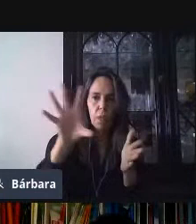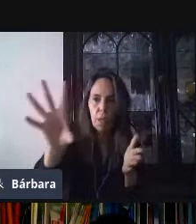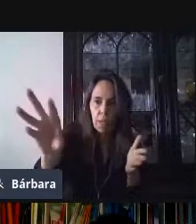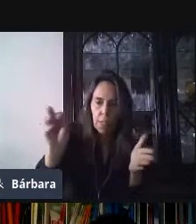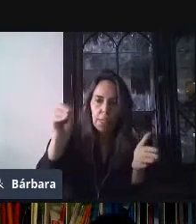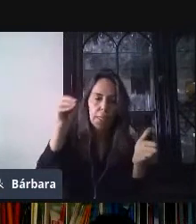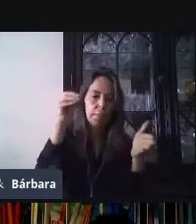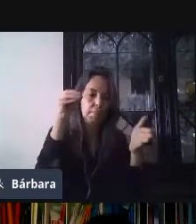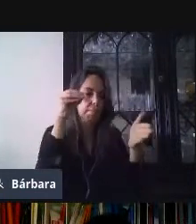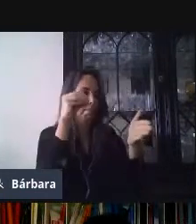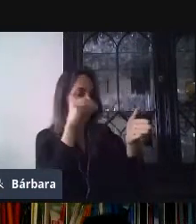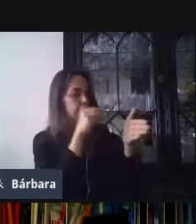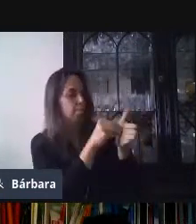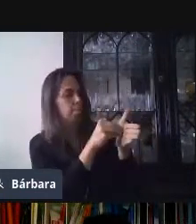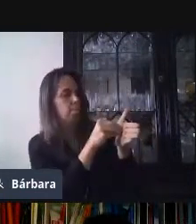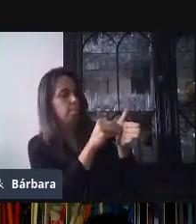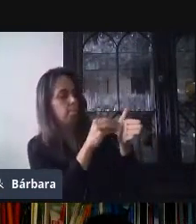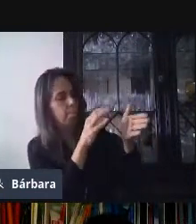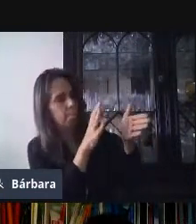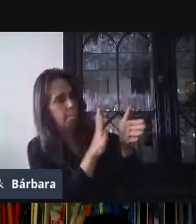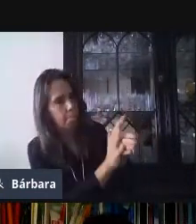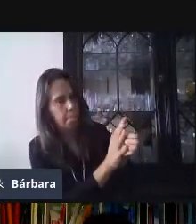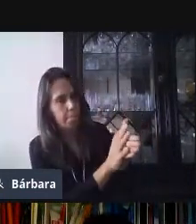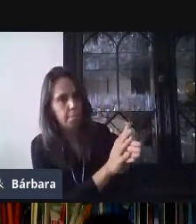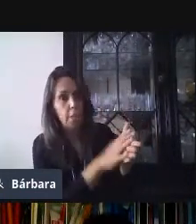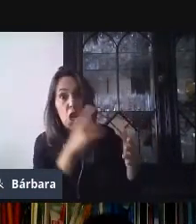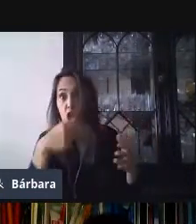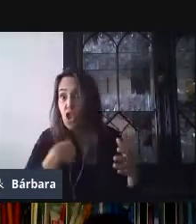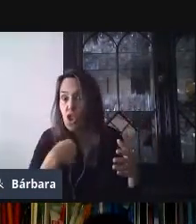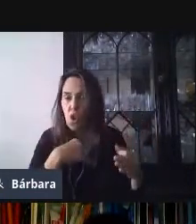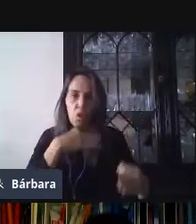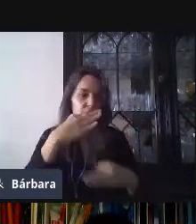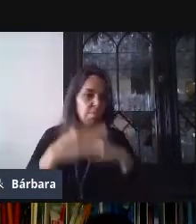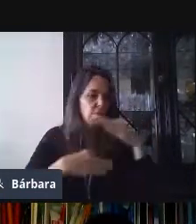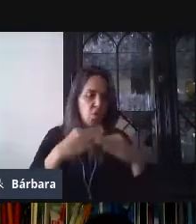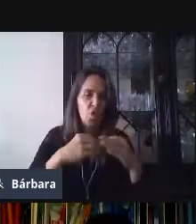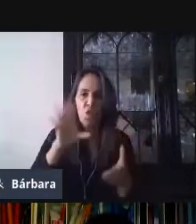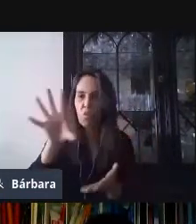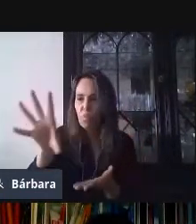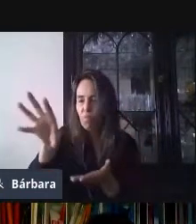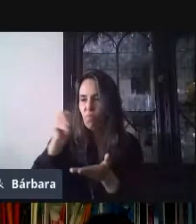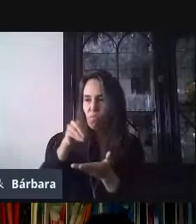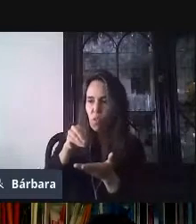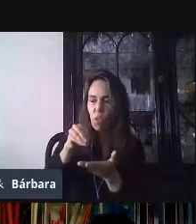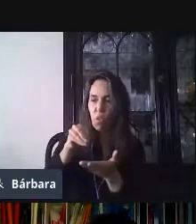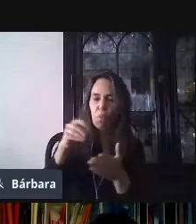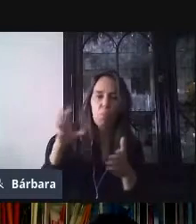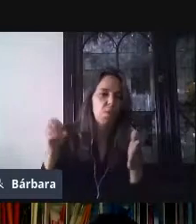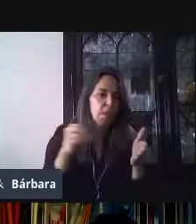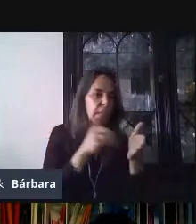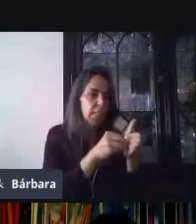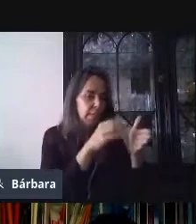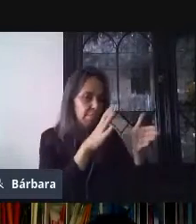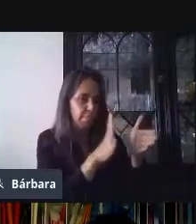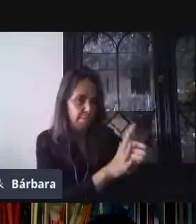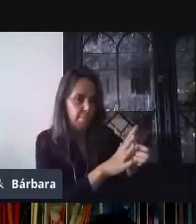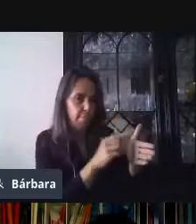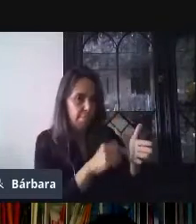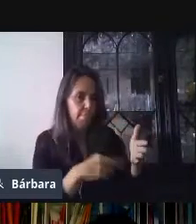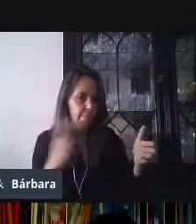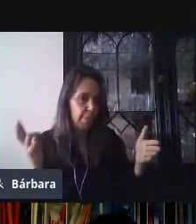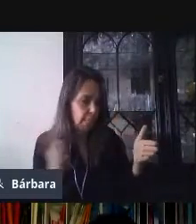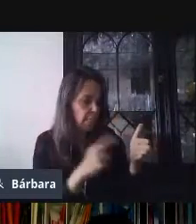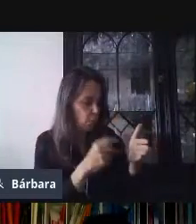Voy a copiarlas. Si se dan cuenta, yo estoy copiando todas. Estoy copiando todas las respuestas que tengo de esta pregunta. ¿Esto por qué? Si yo la